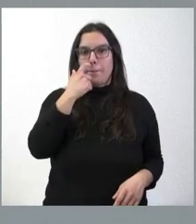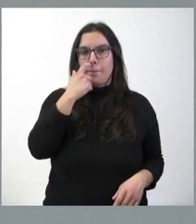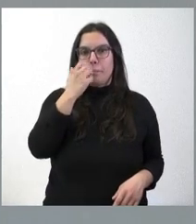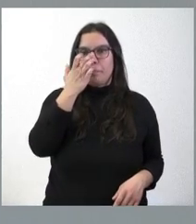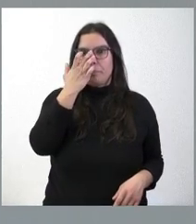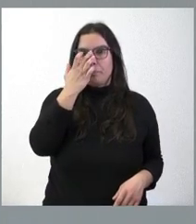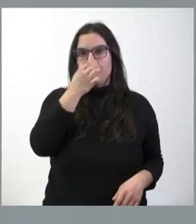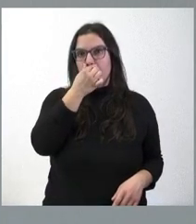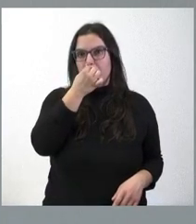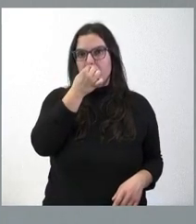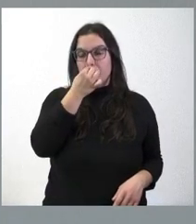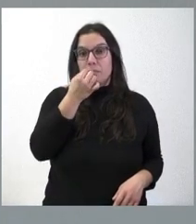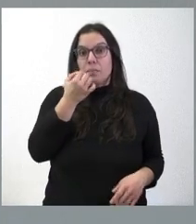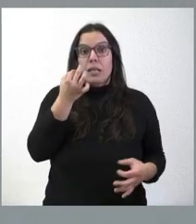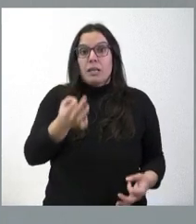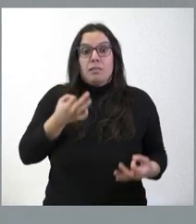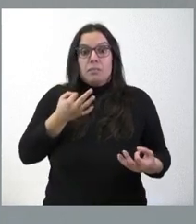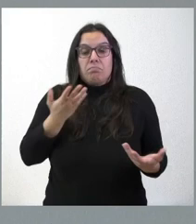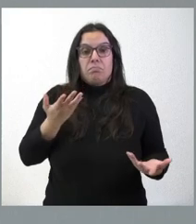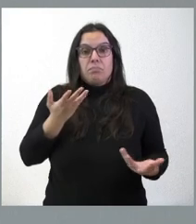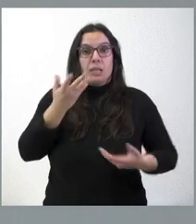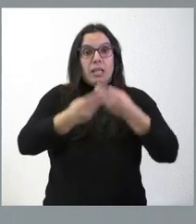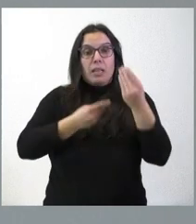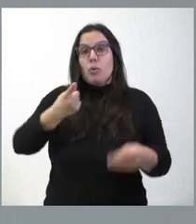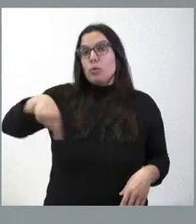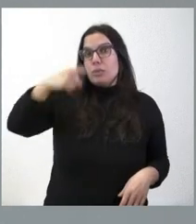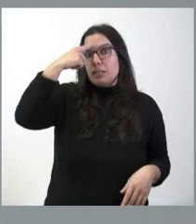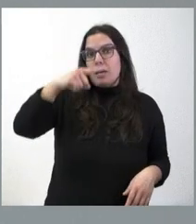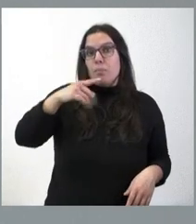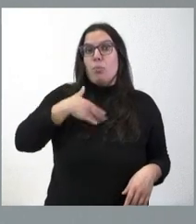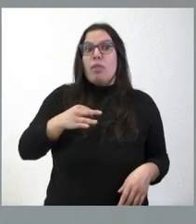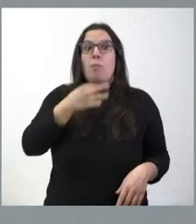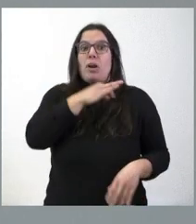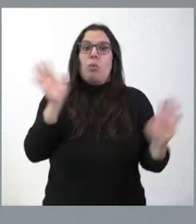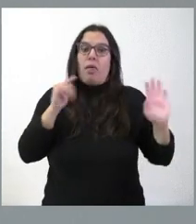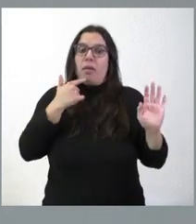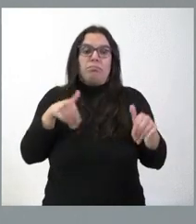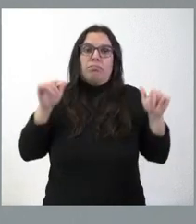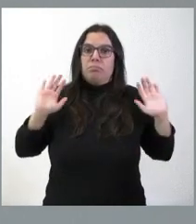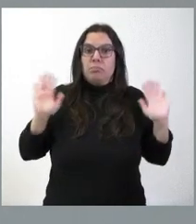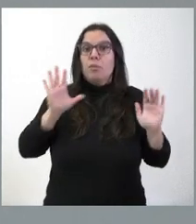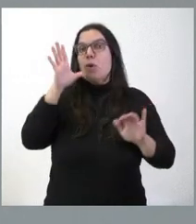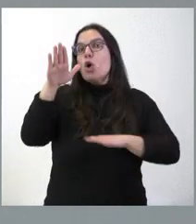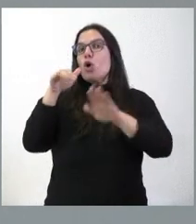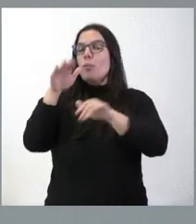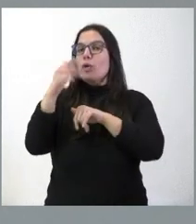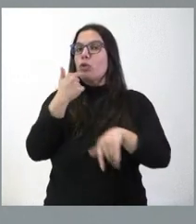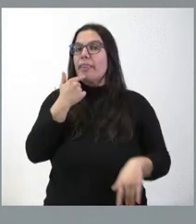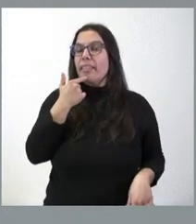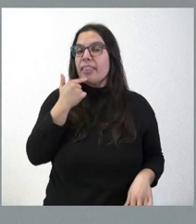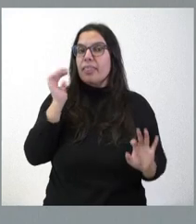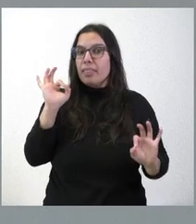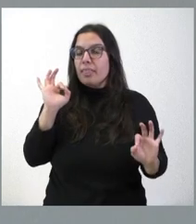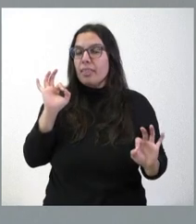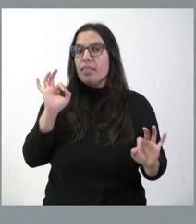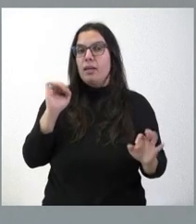Siempre lo hicimos. Saben ustedes que podríamos no haberlo hecho, porque la convocatoria dice expresamente que